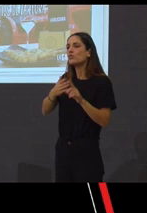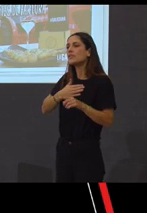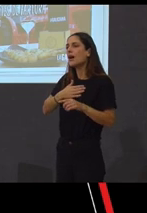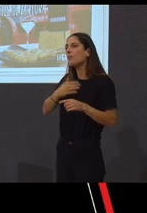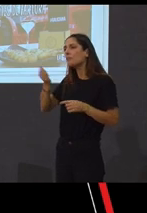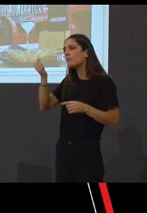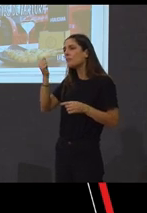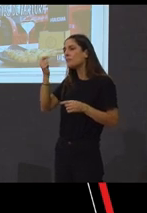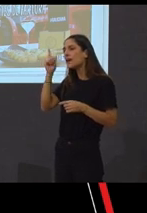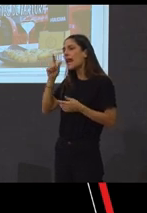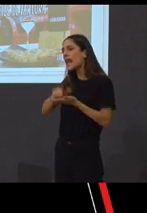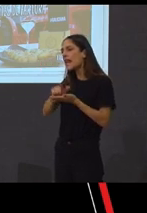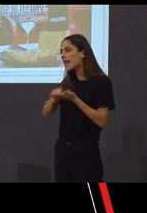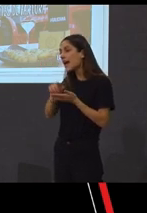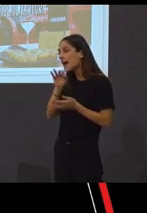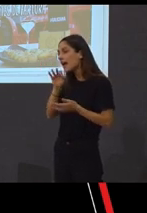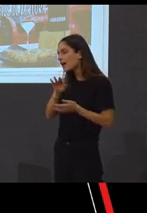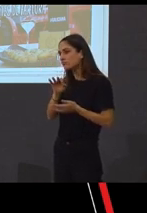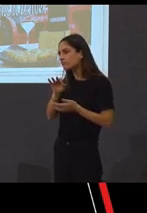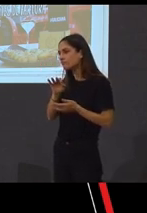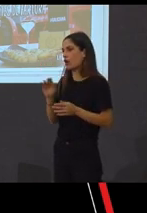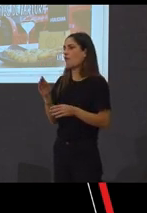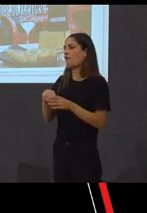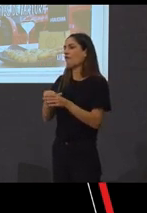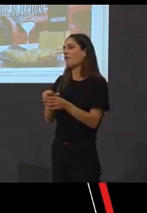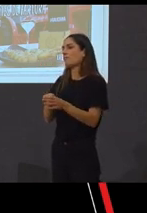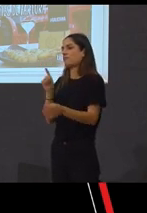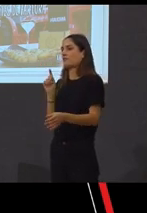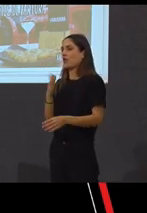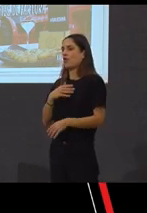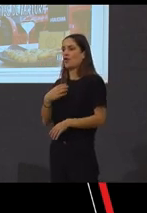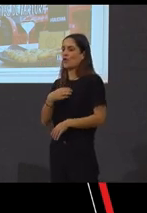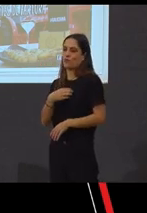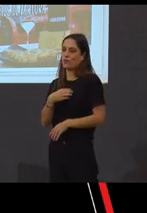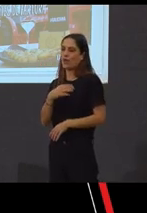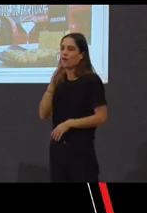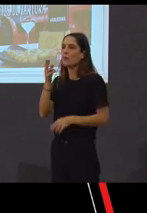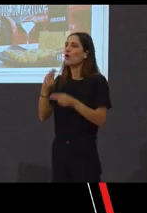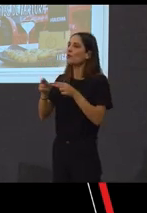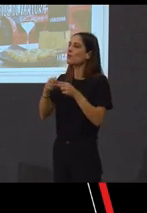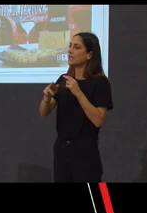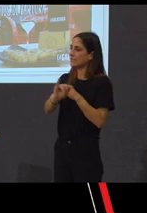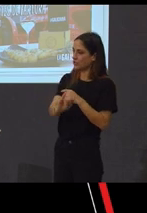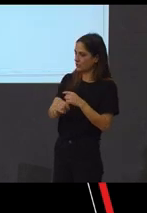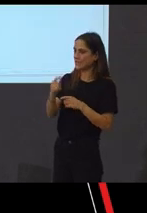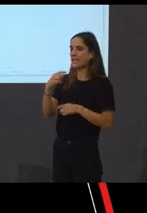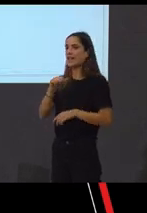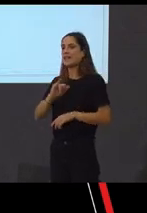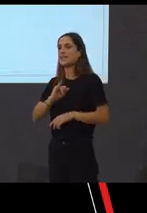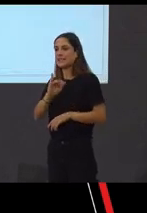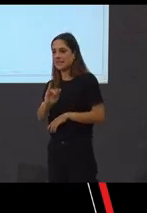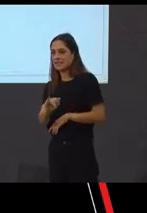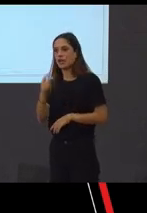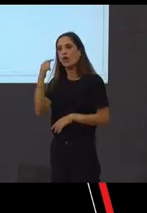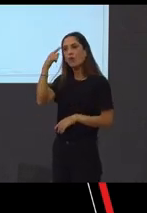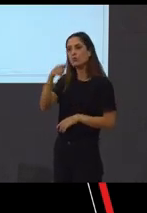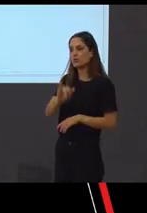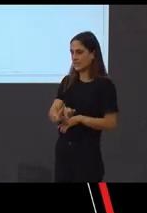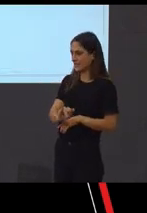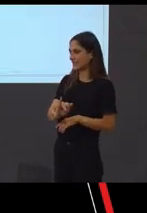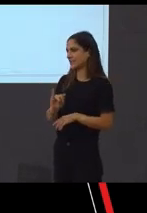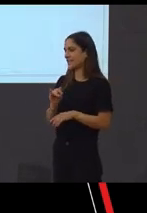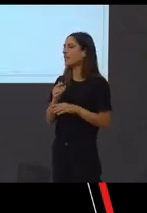está por fora do folclorismo, porque está no político e na identidade e na cultura. E por último,